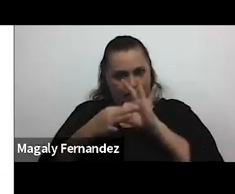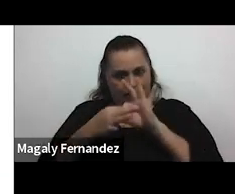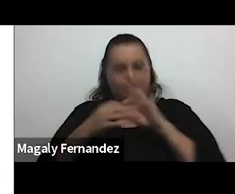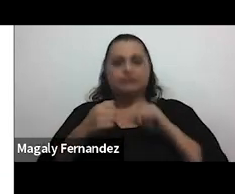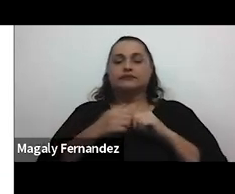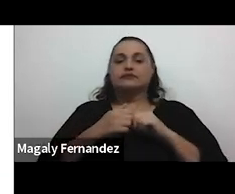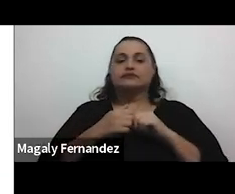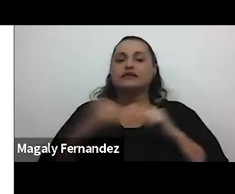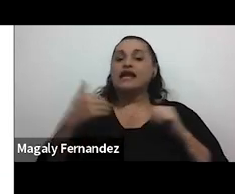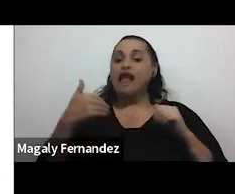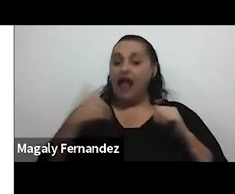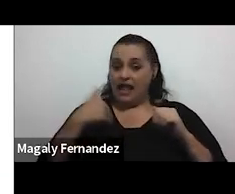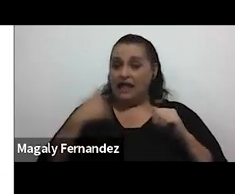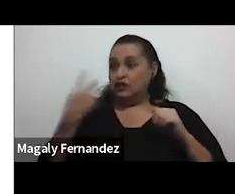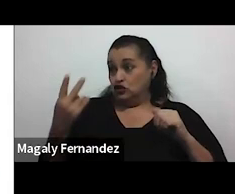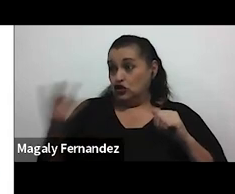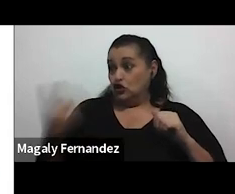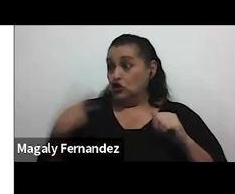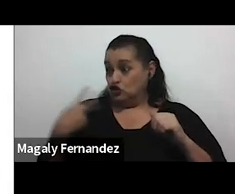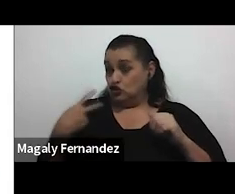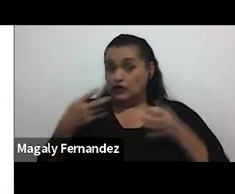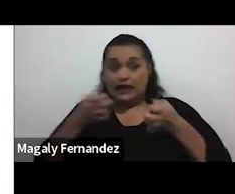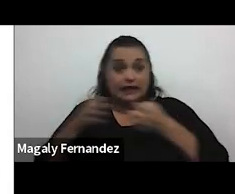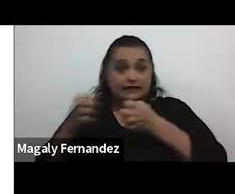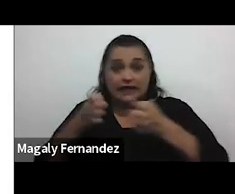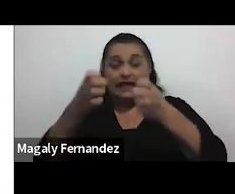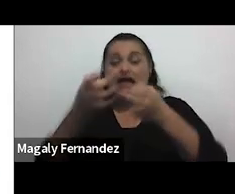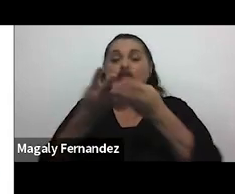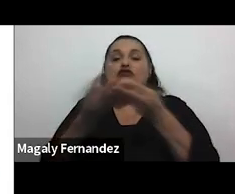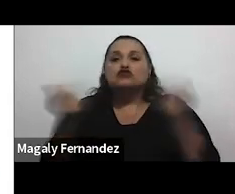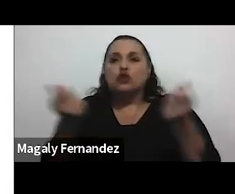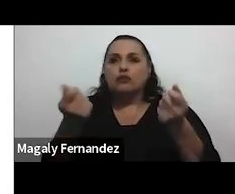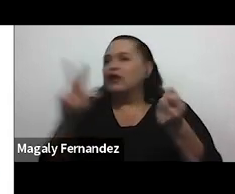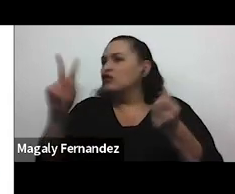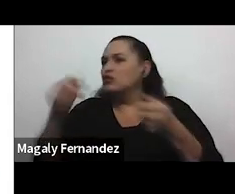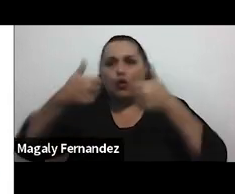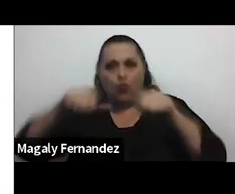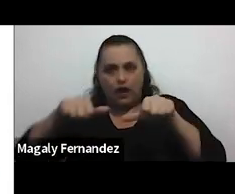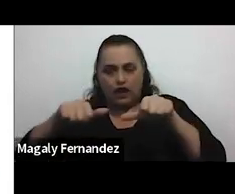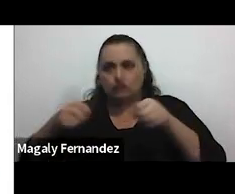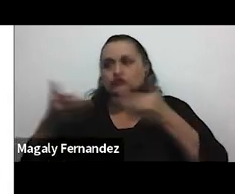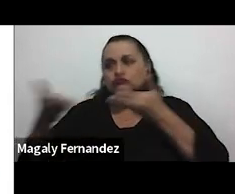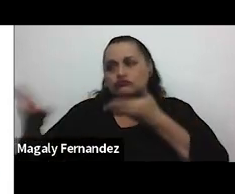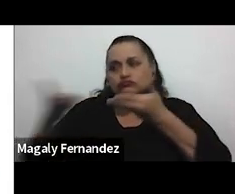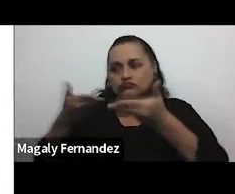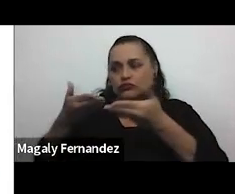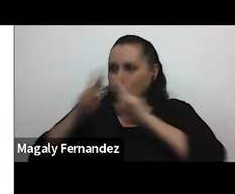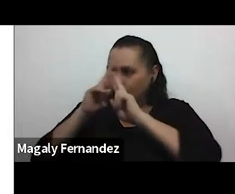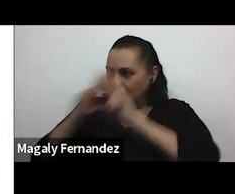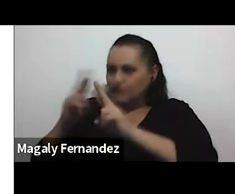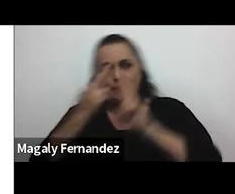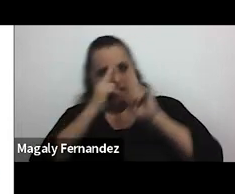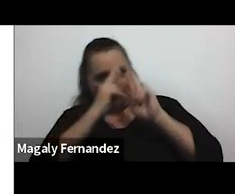ahí tenemos ciertas estrategias para resolver los desacuerdos de manera constructiva respetando las